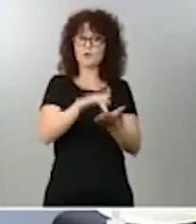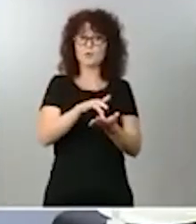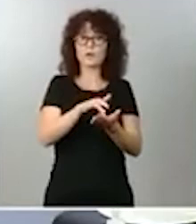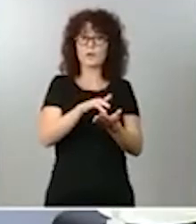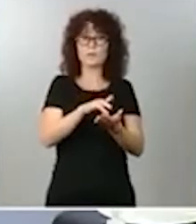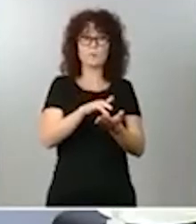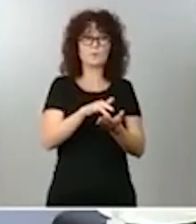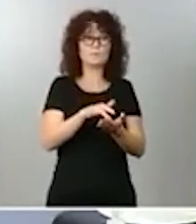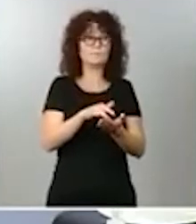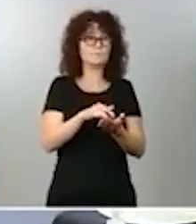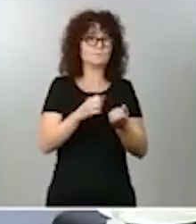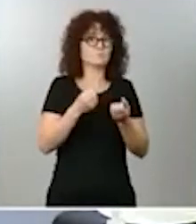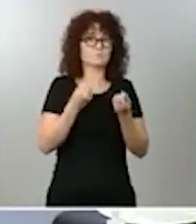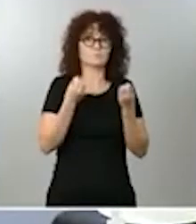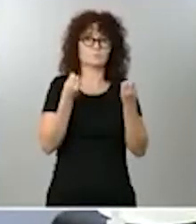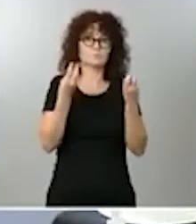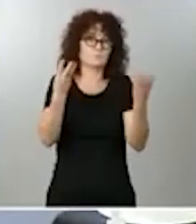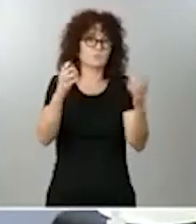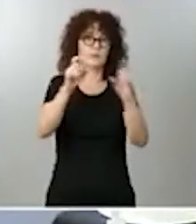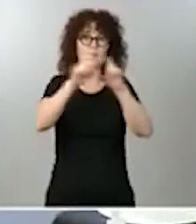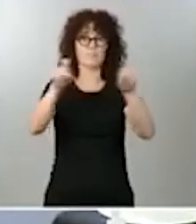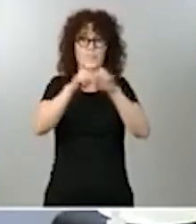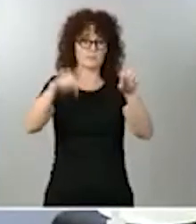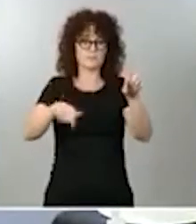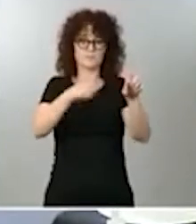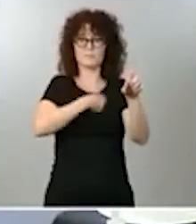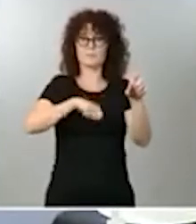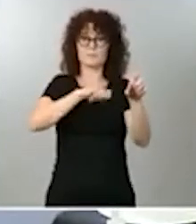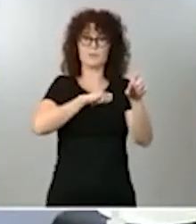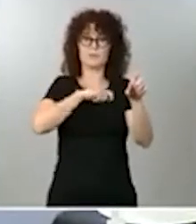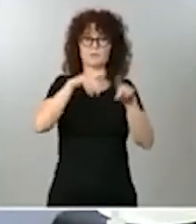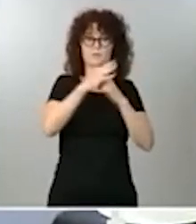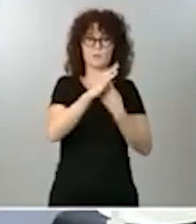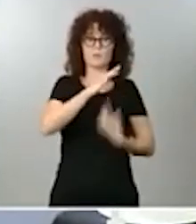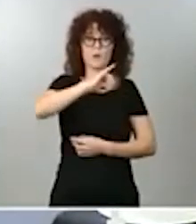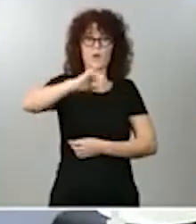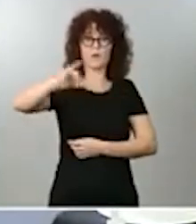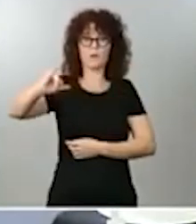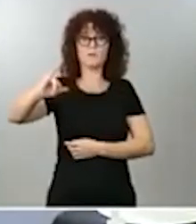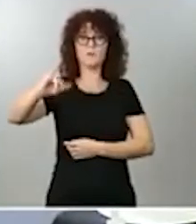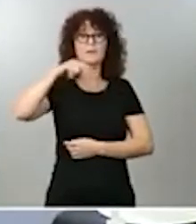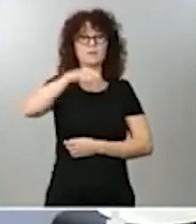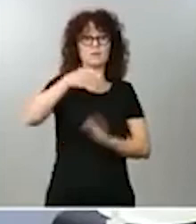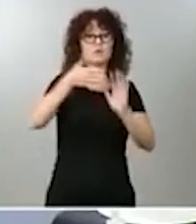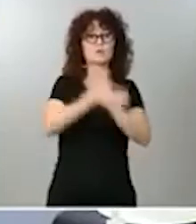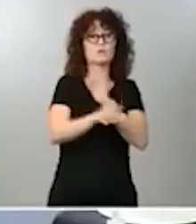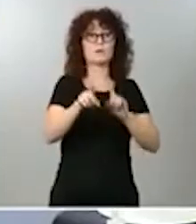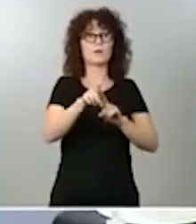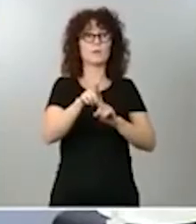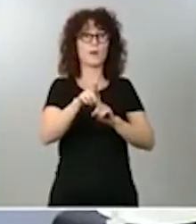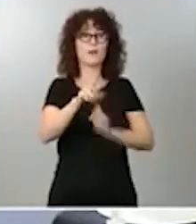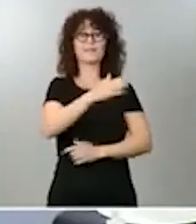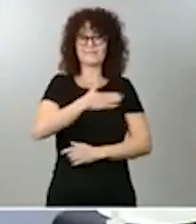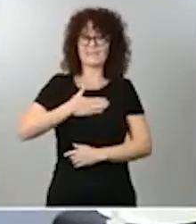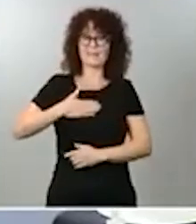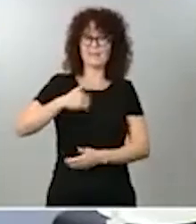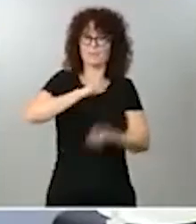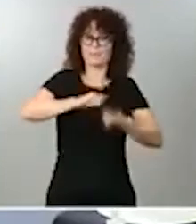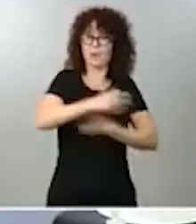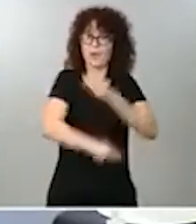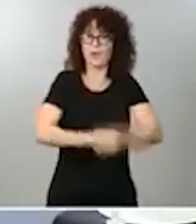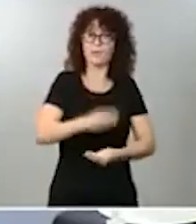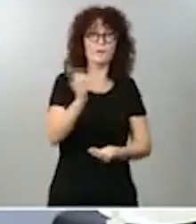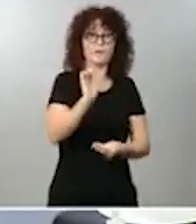en las empresas de nuestro país y a veces no es por mala voluntad, es simplemente por un desconocimiento que estos reglamentos quieren revertir.